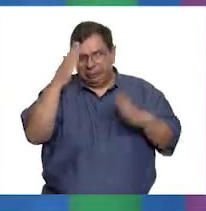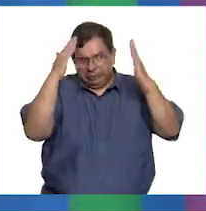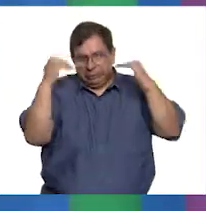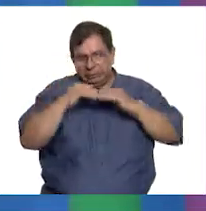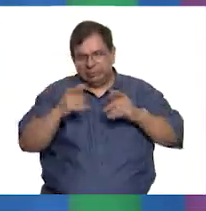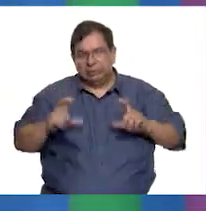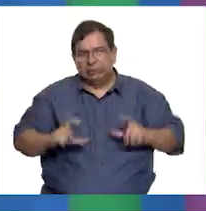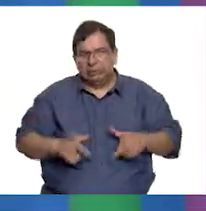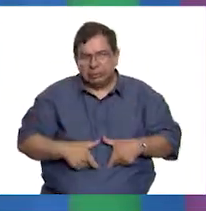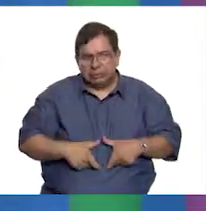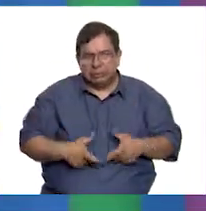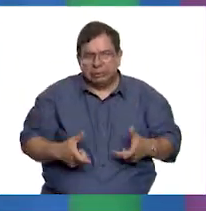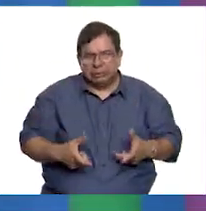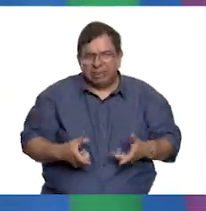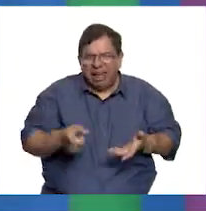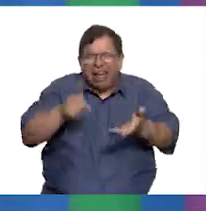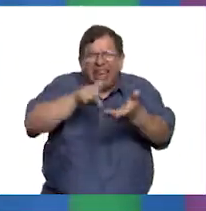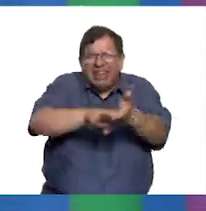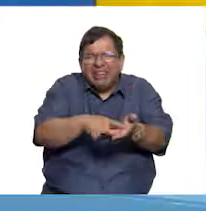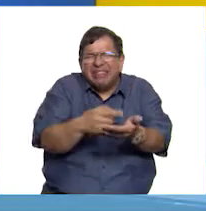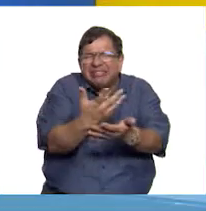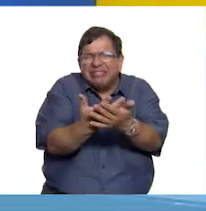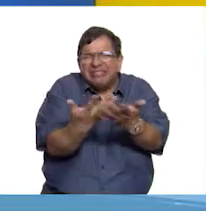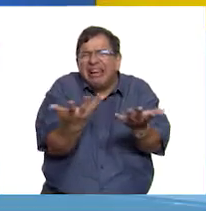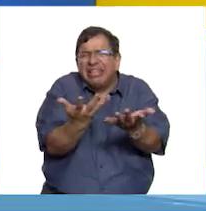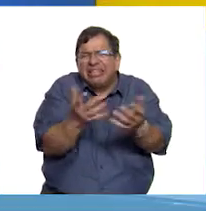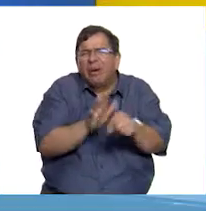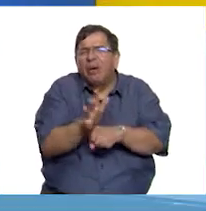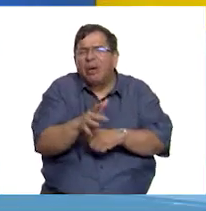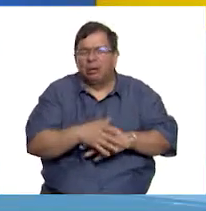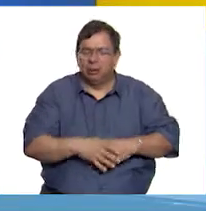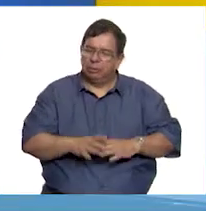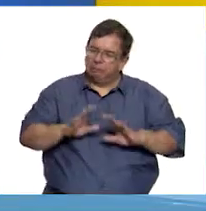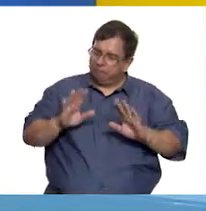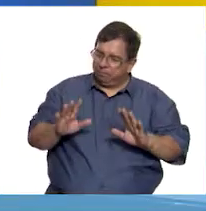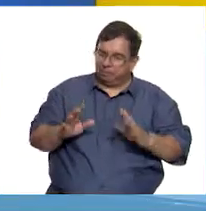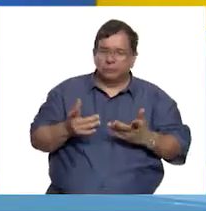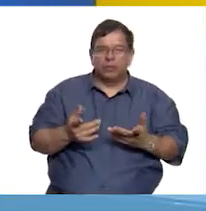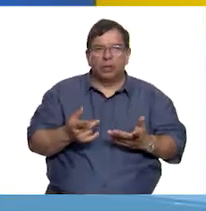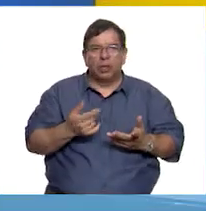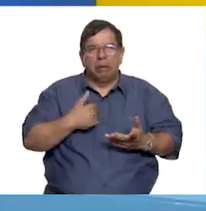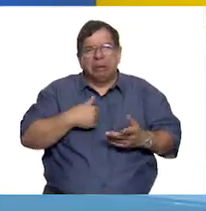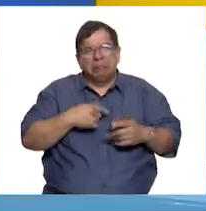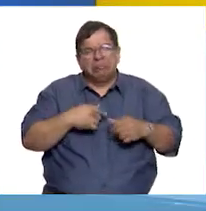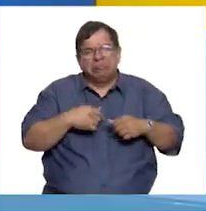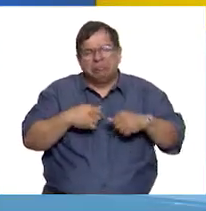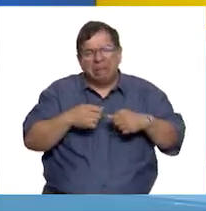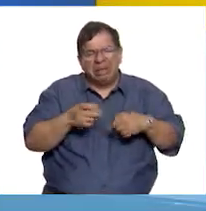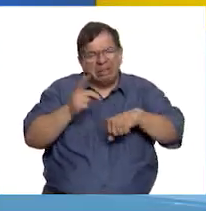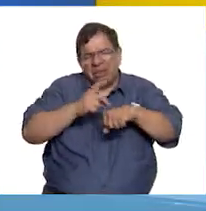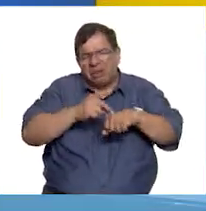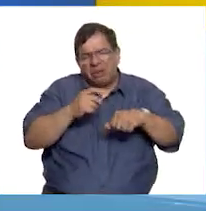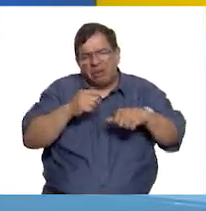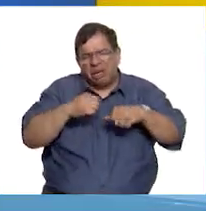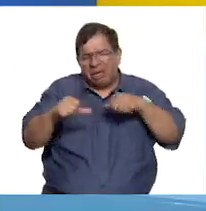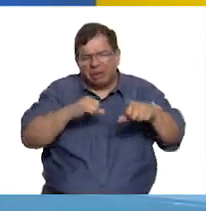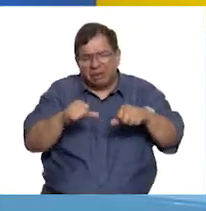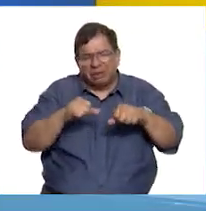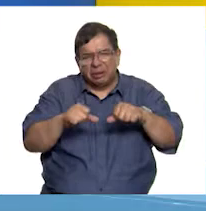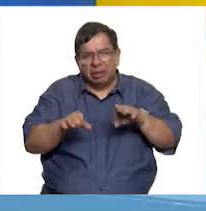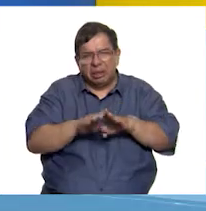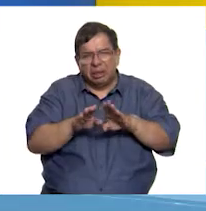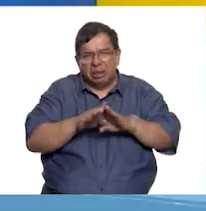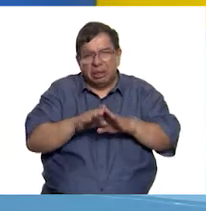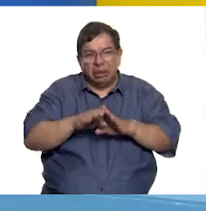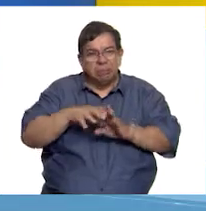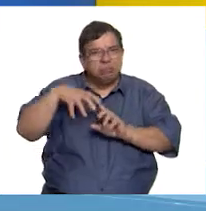convento a qué se dedicaban? Bueno, pues nuestras actividades diarias eran marcadas por